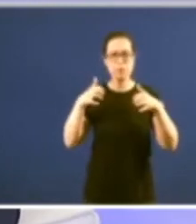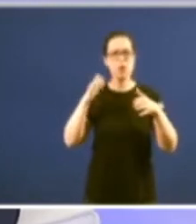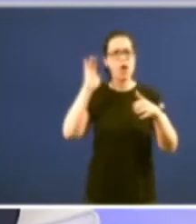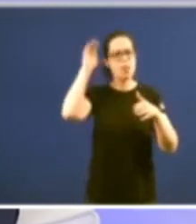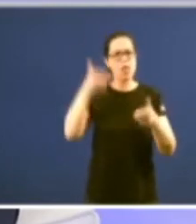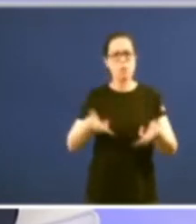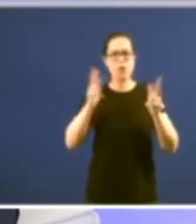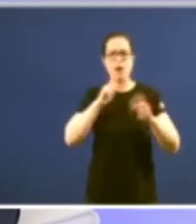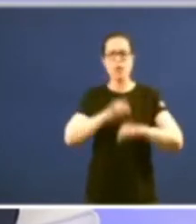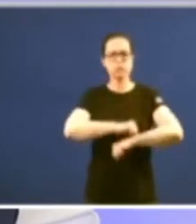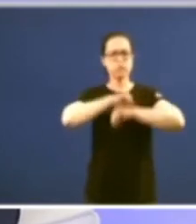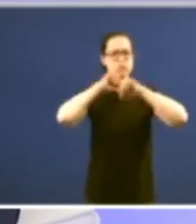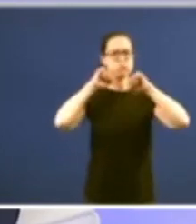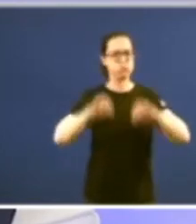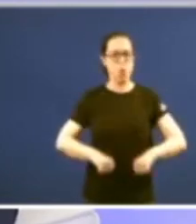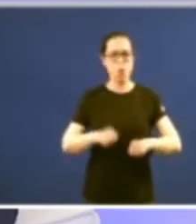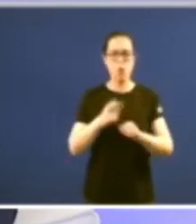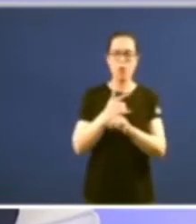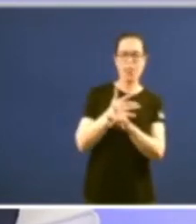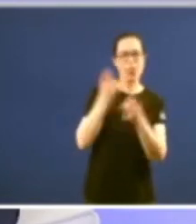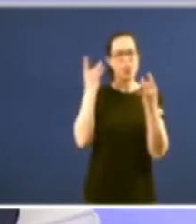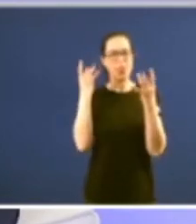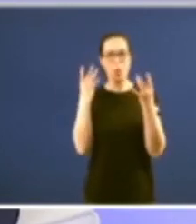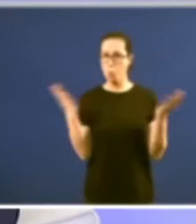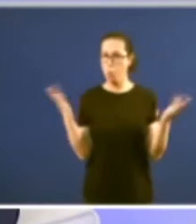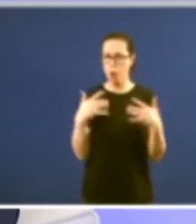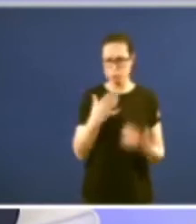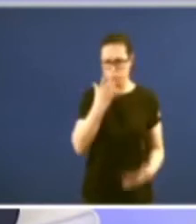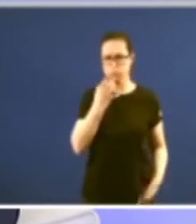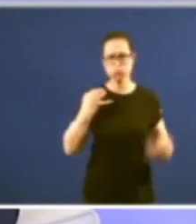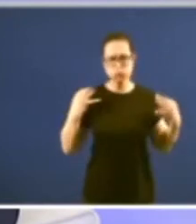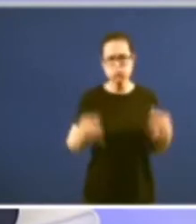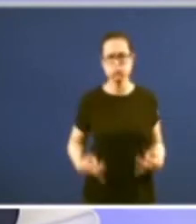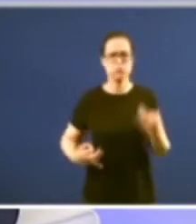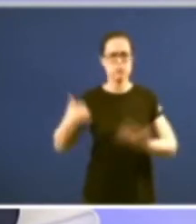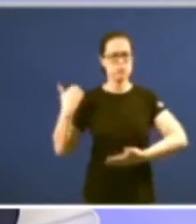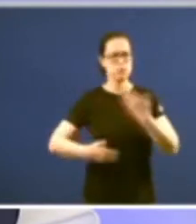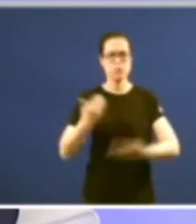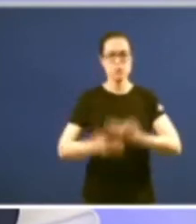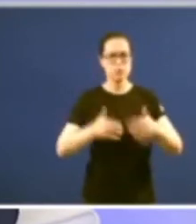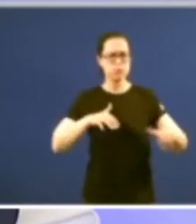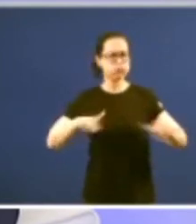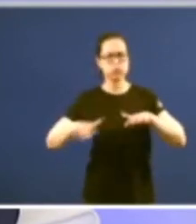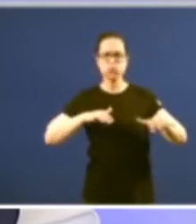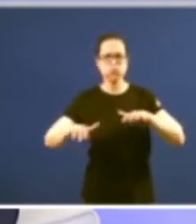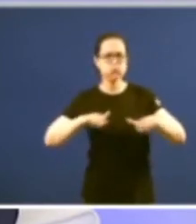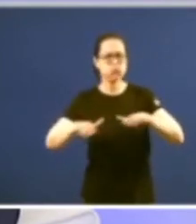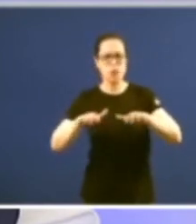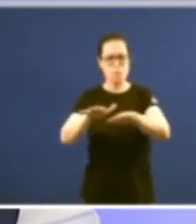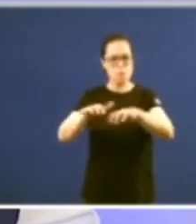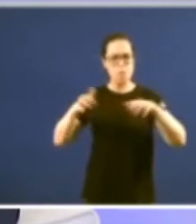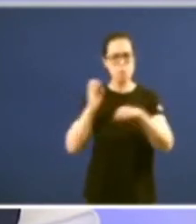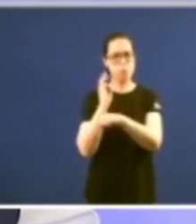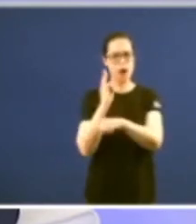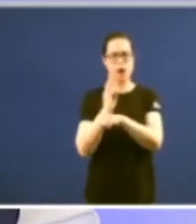que de Parlamento de papel non ten nada é un Parlamento que ten moito papel porque a actividade legislativa é un actividade que consta por escrito pero é un Parlamento democrático